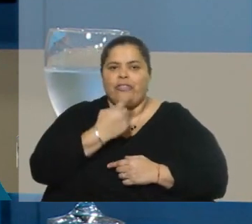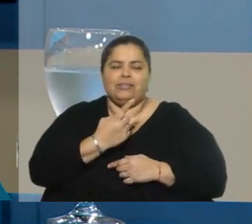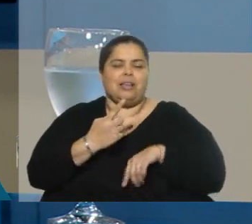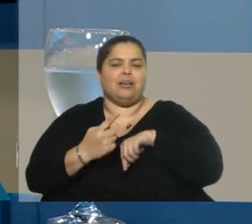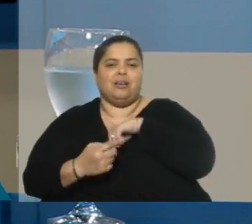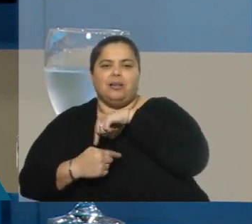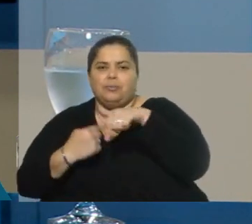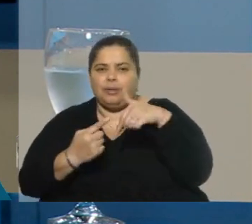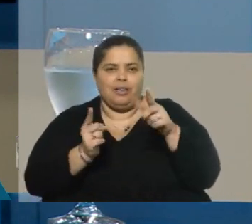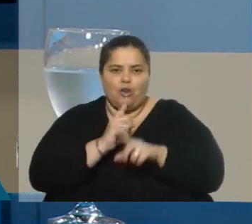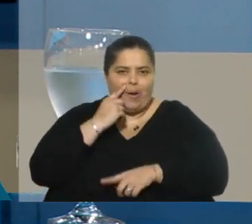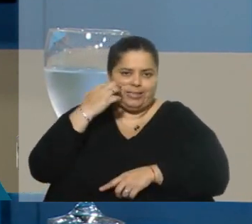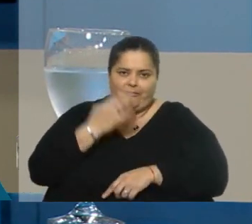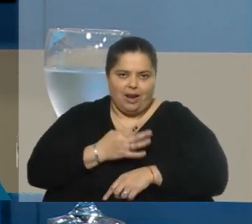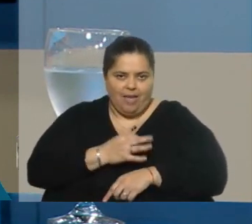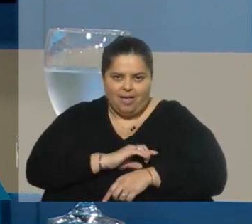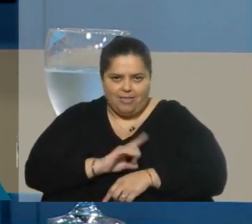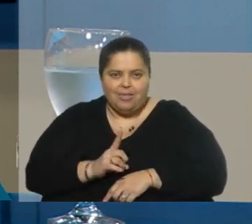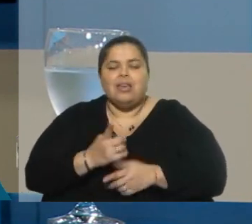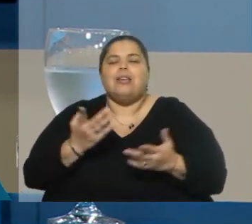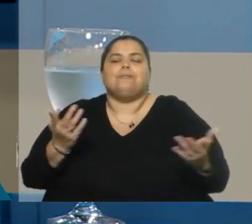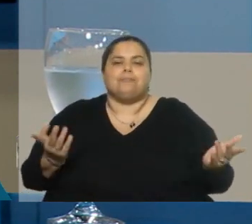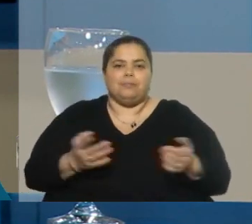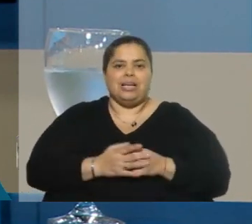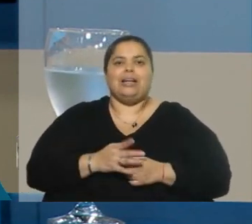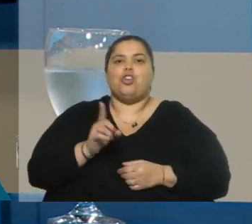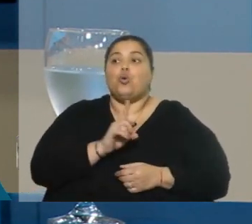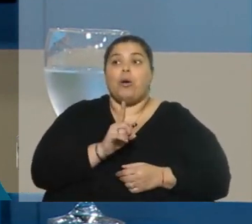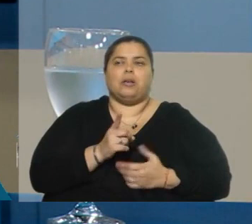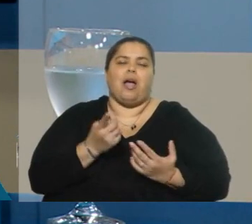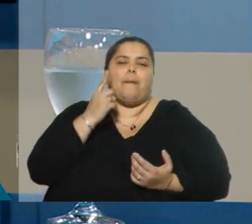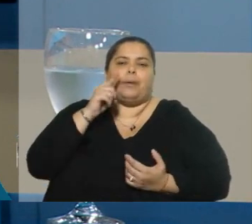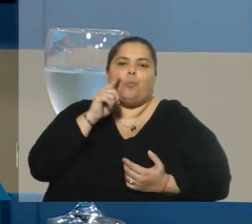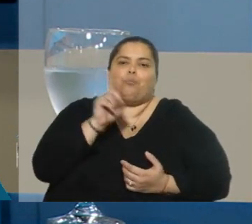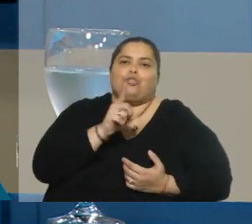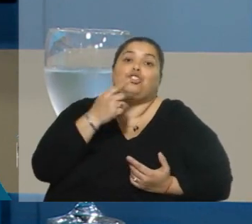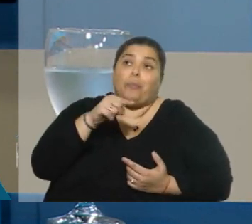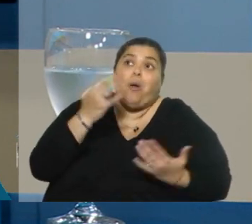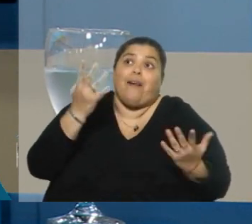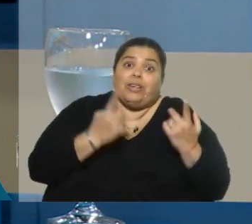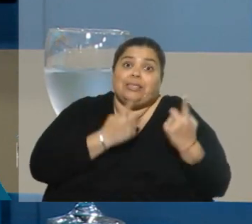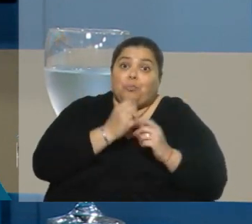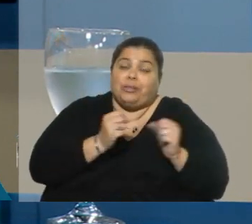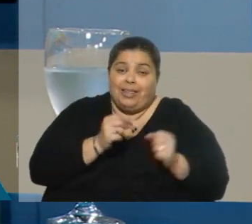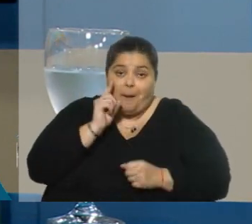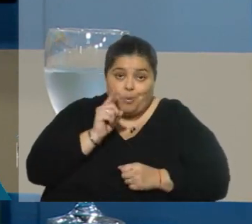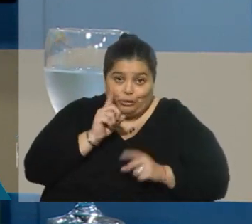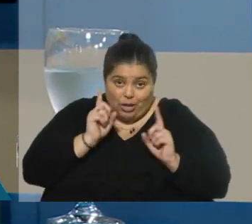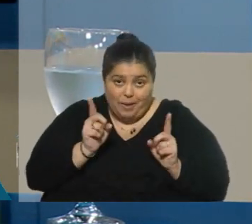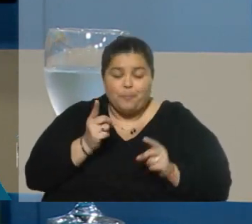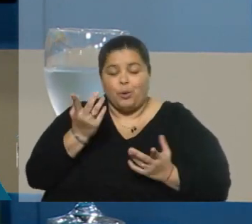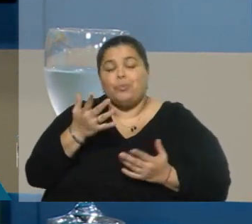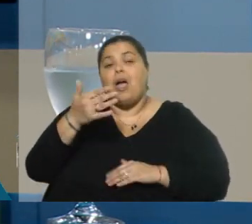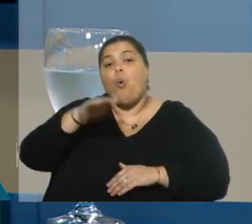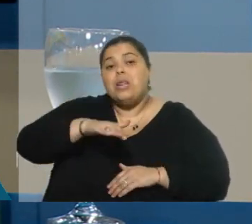se alejan de la realidad y, bueno, no digo que eso ocurra tendenciosamente, pero muchas veces puede llegar a ocurrir. Un niño en situación